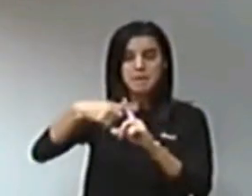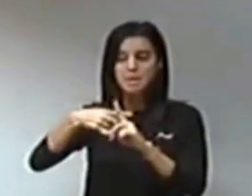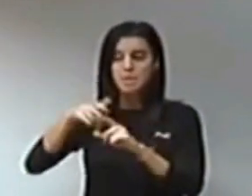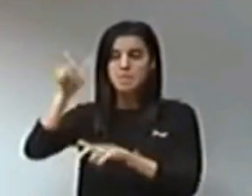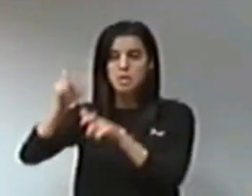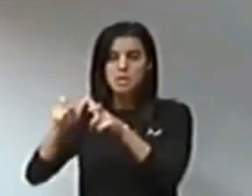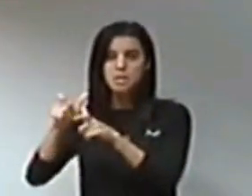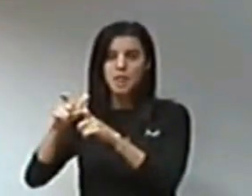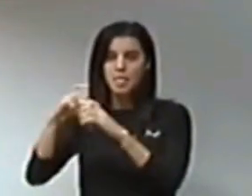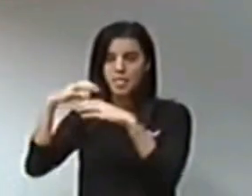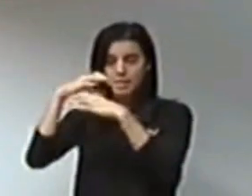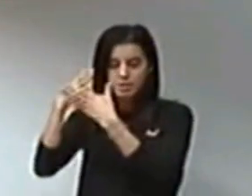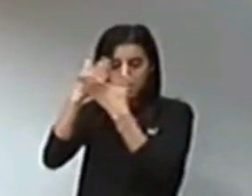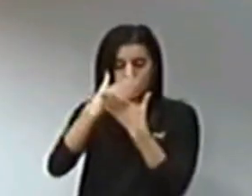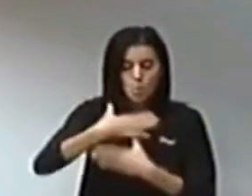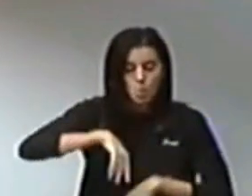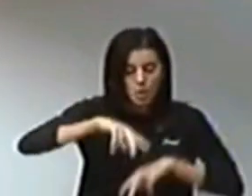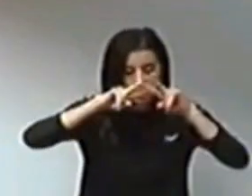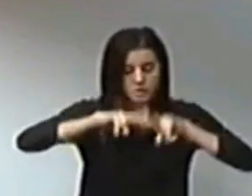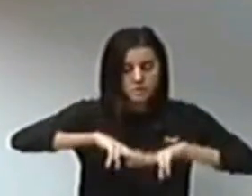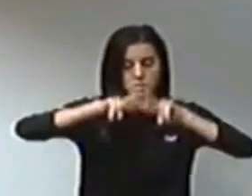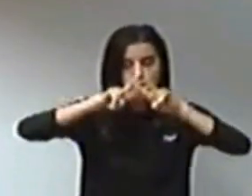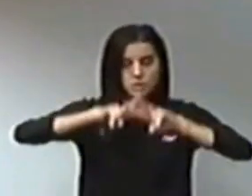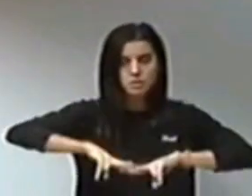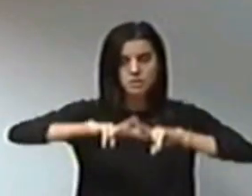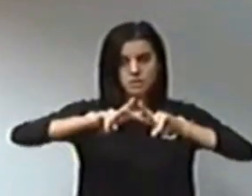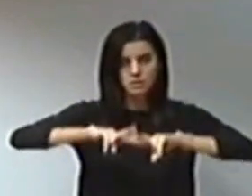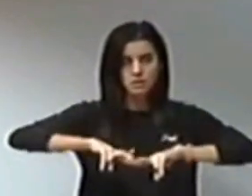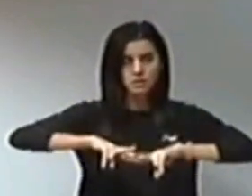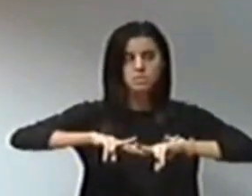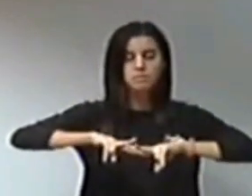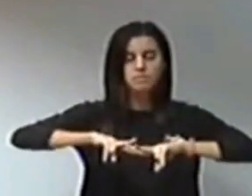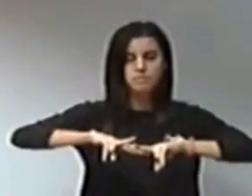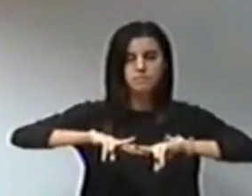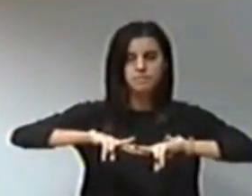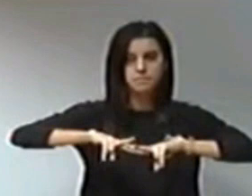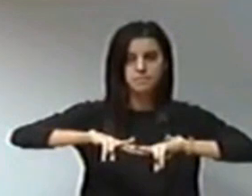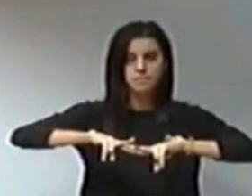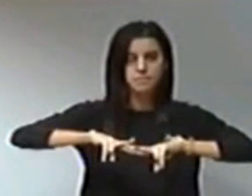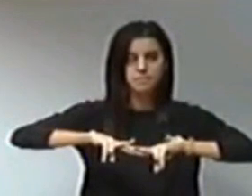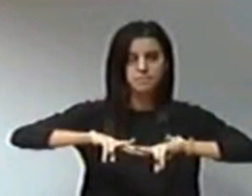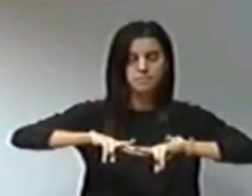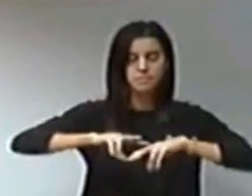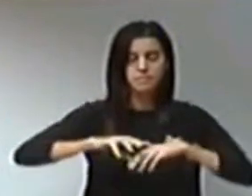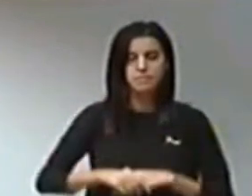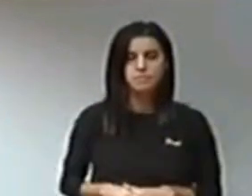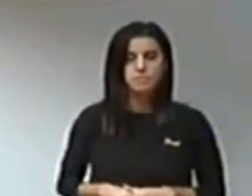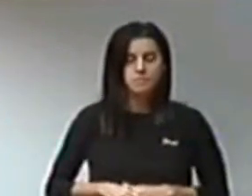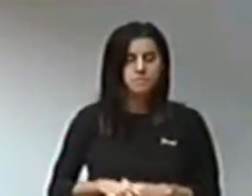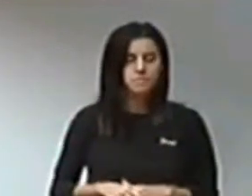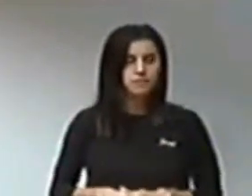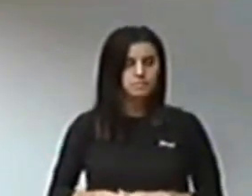conservación y difusión del patrimonio global, dijéramos, de este oasis.